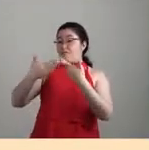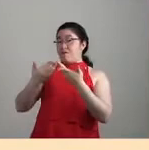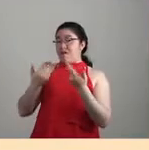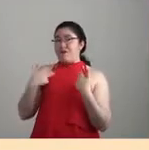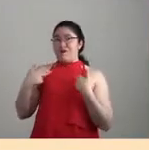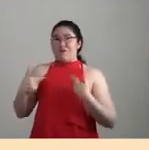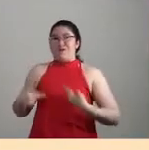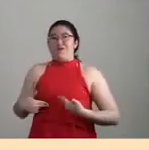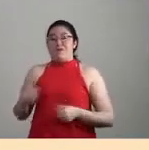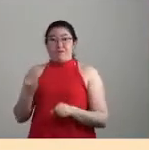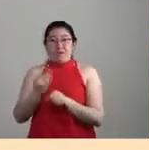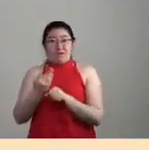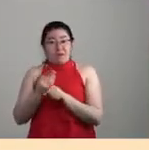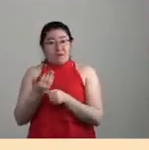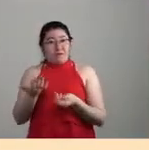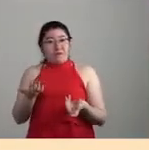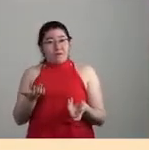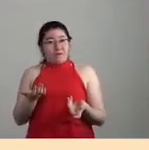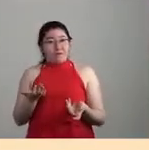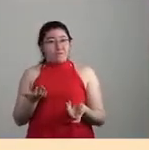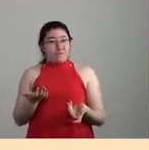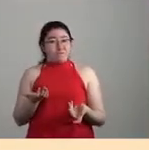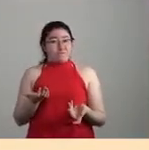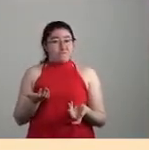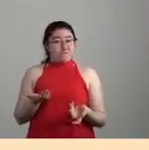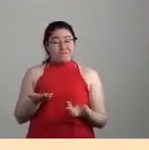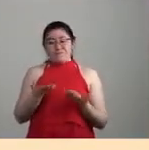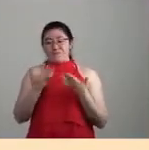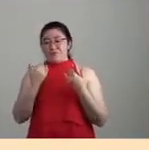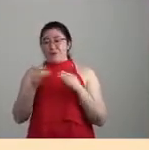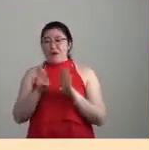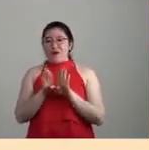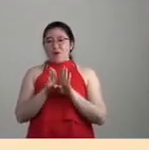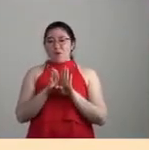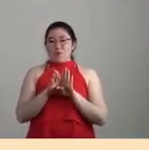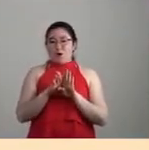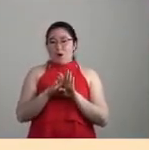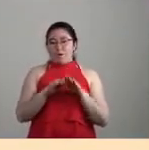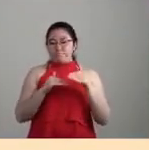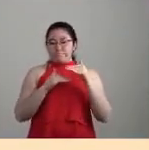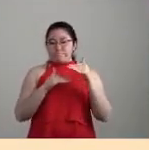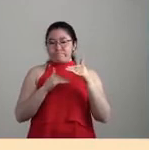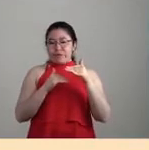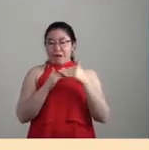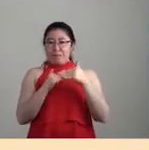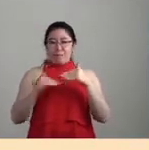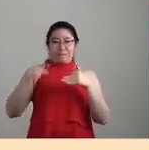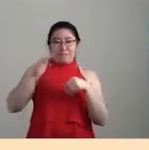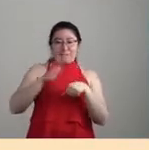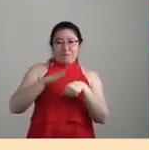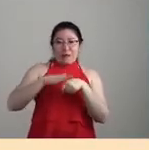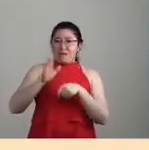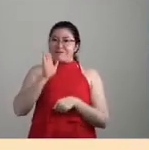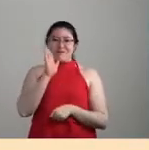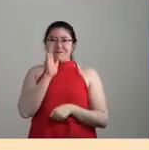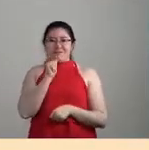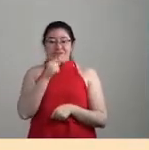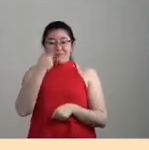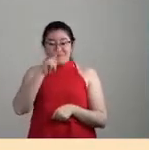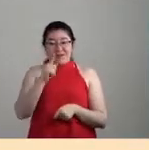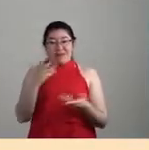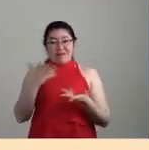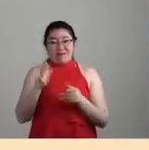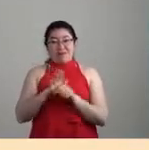tiene margen o elasticidad para seguir generando, pues, lo que serían todas esas externalidades